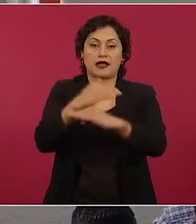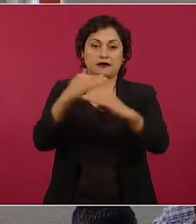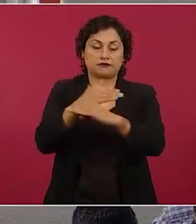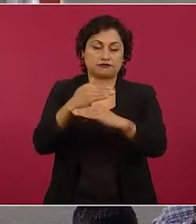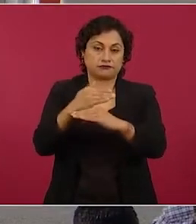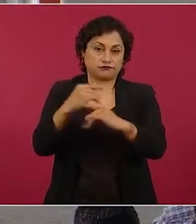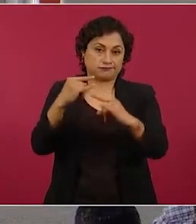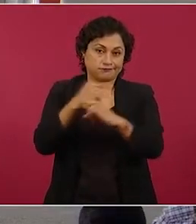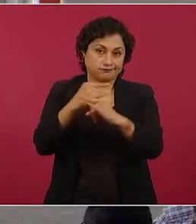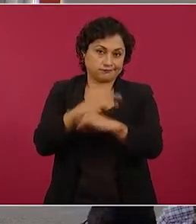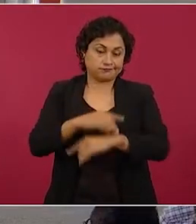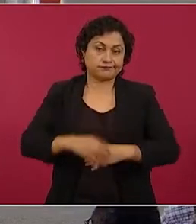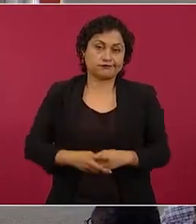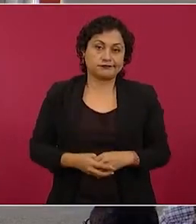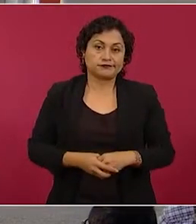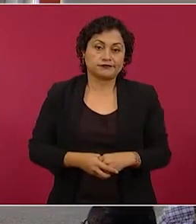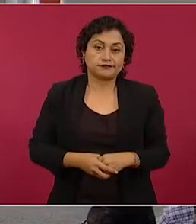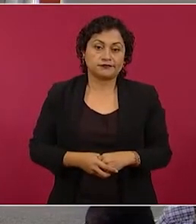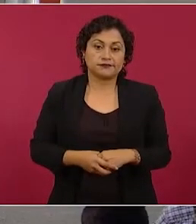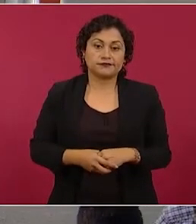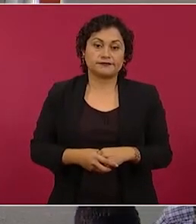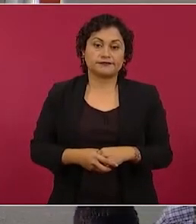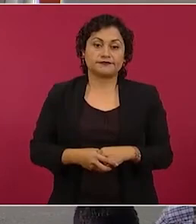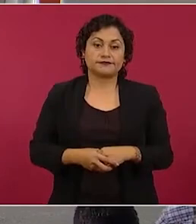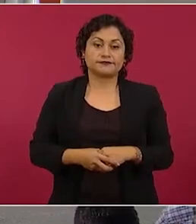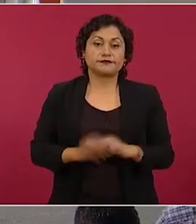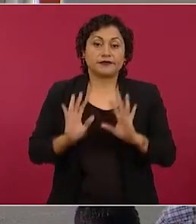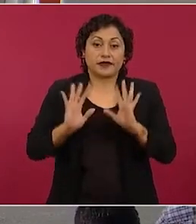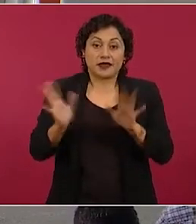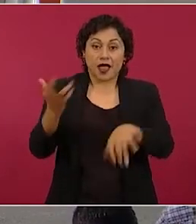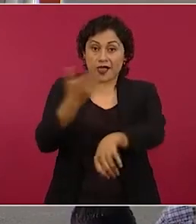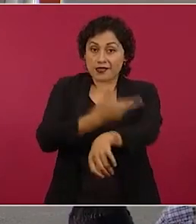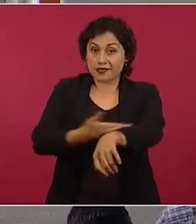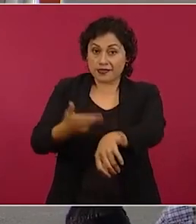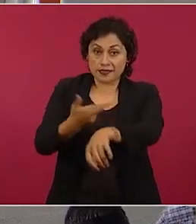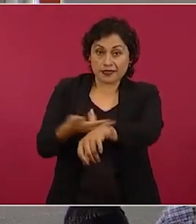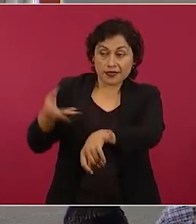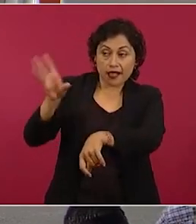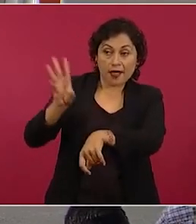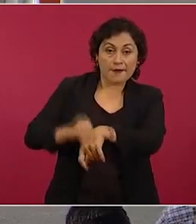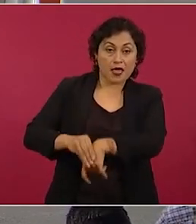ya está conseguido todo el derecho de vía.